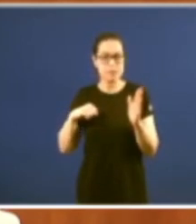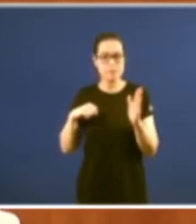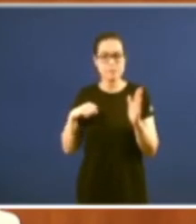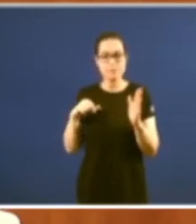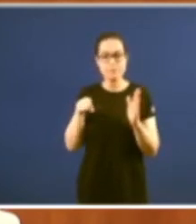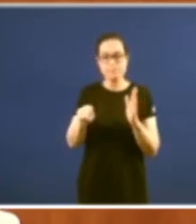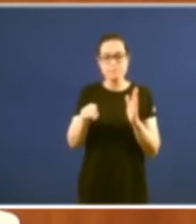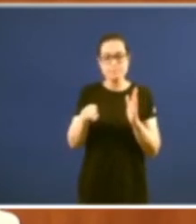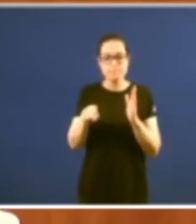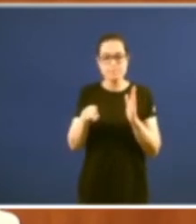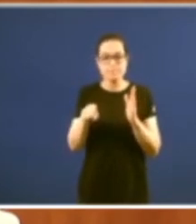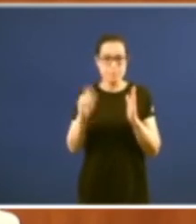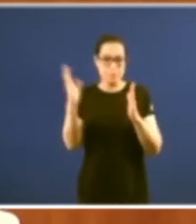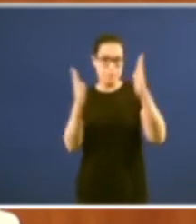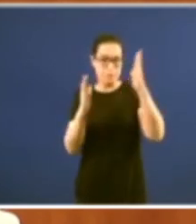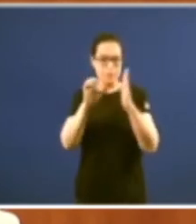que recoñecer que